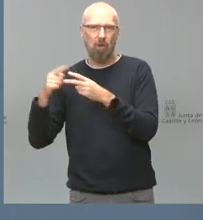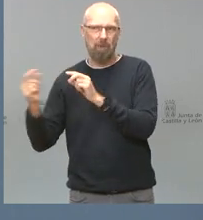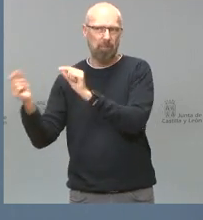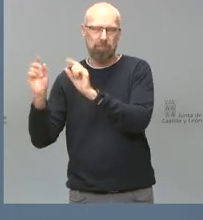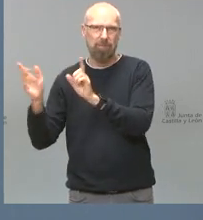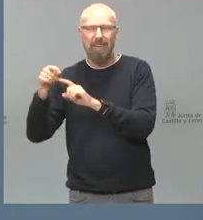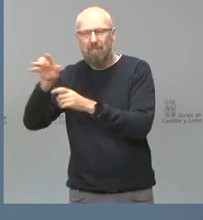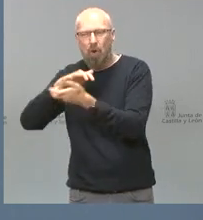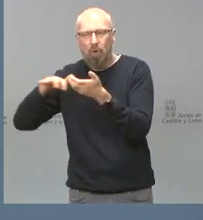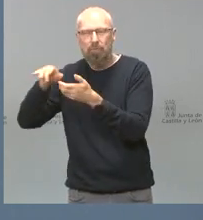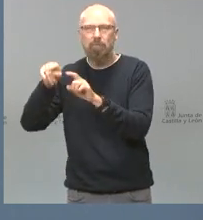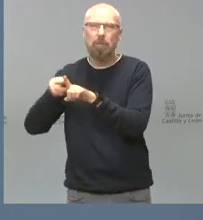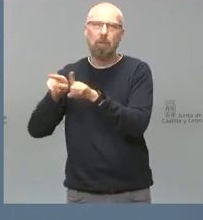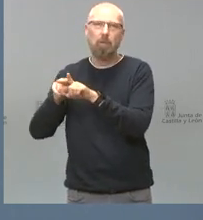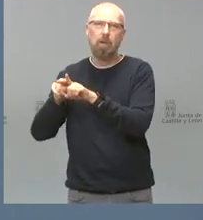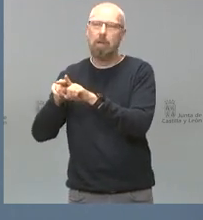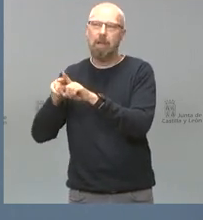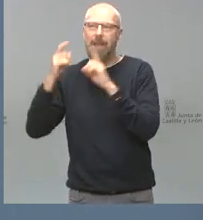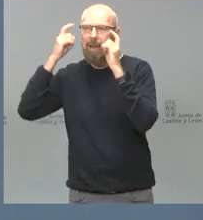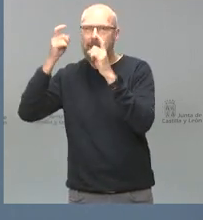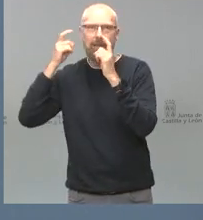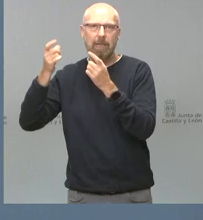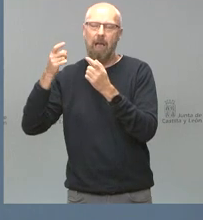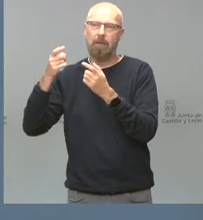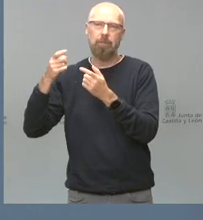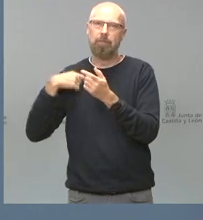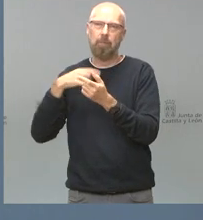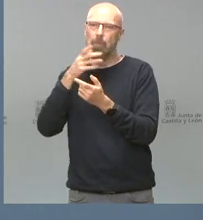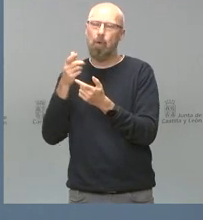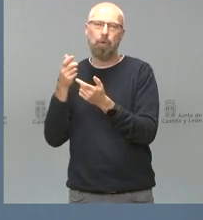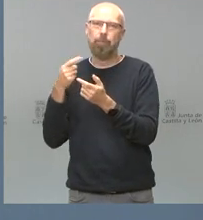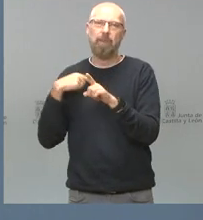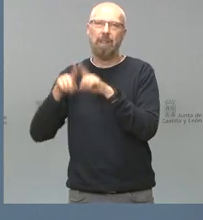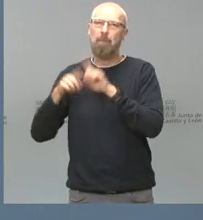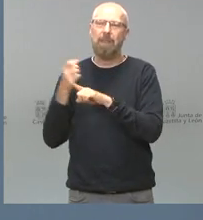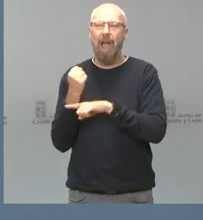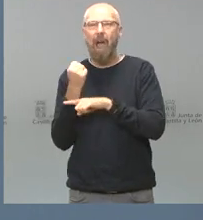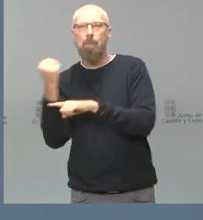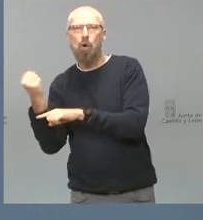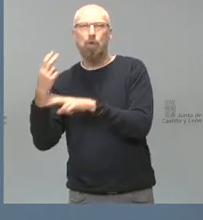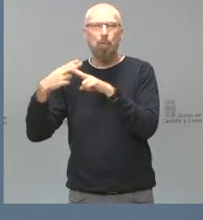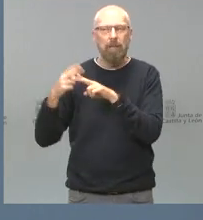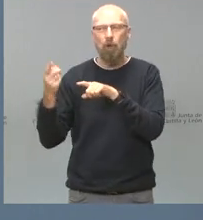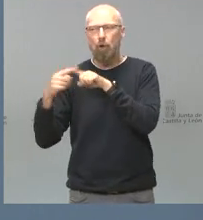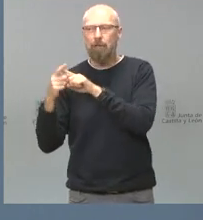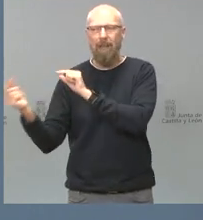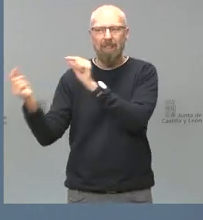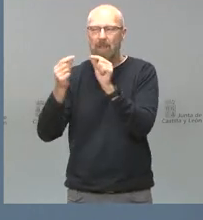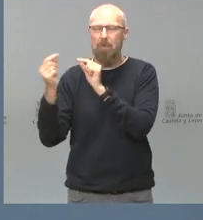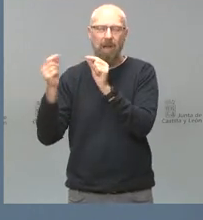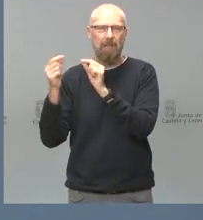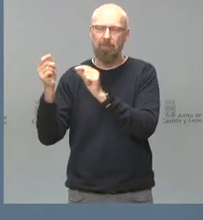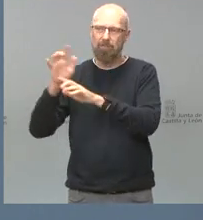especialmente, esencialmente, es pagar un precio político por los apoyos parlamentarios. Es un caso diferente al de nuestra comunidad autónoma, donde ni se pagan